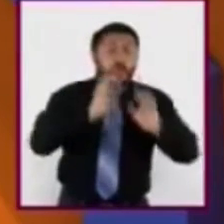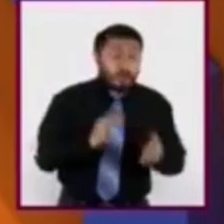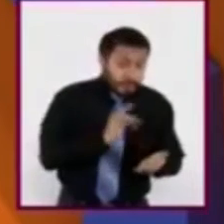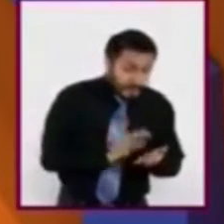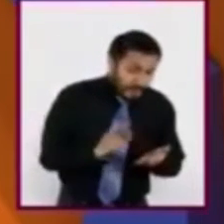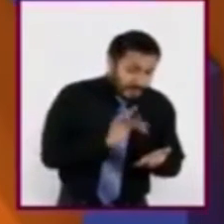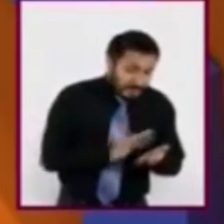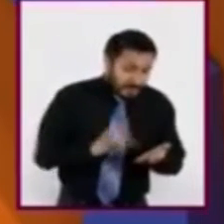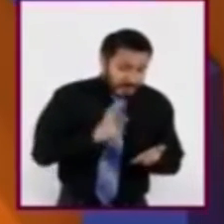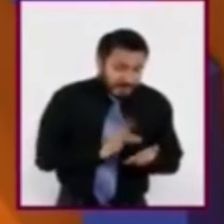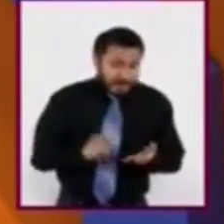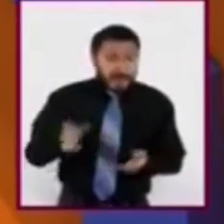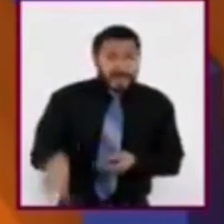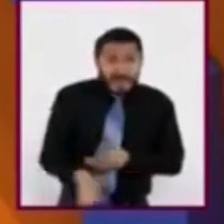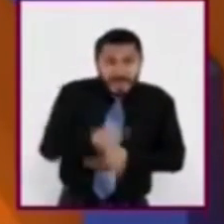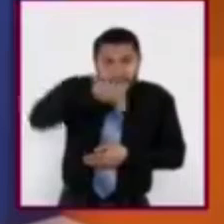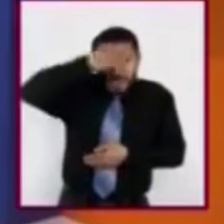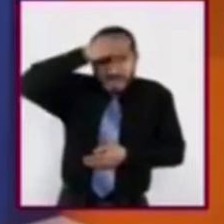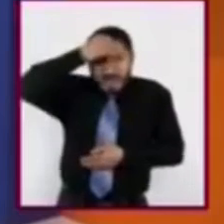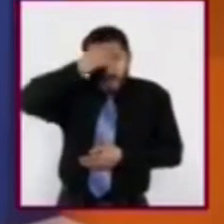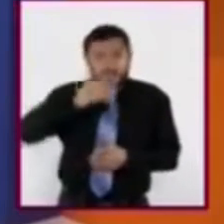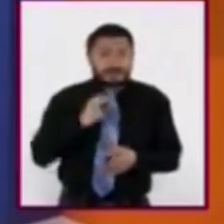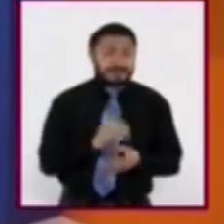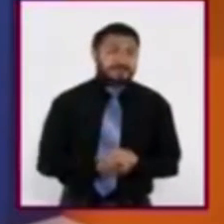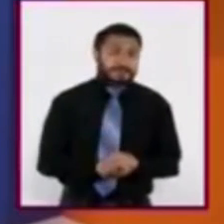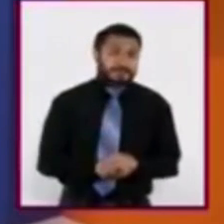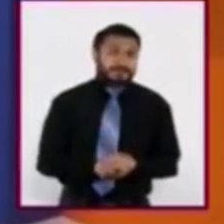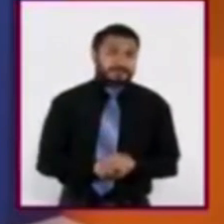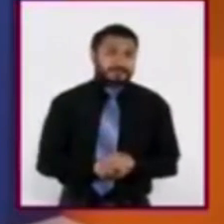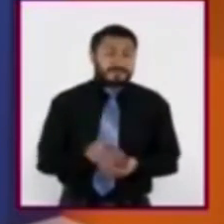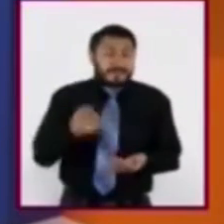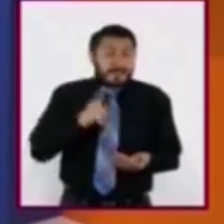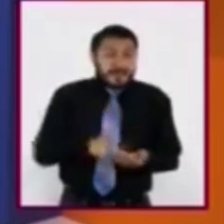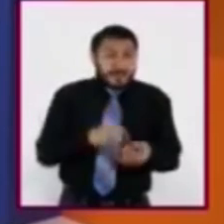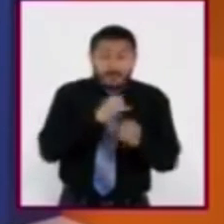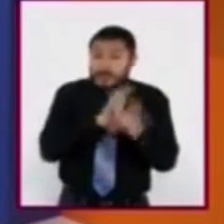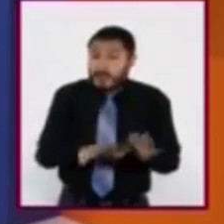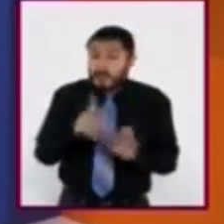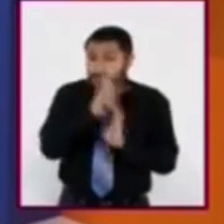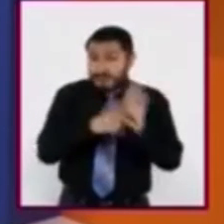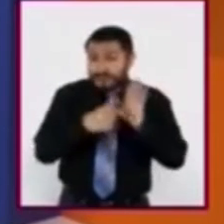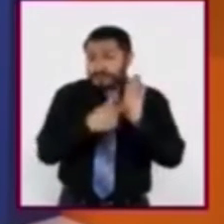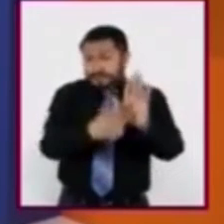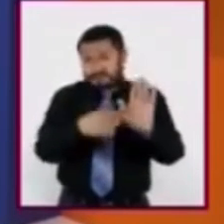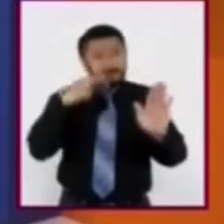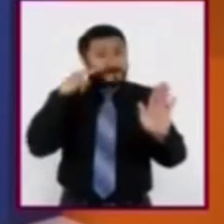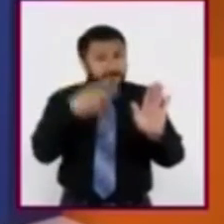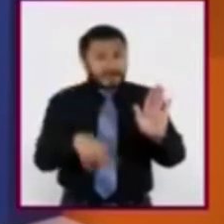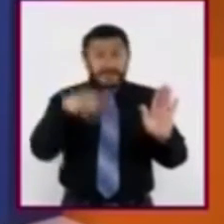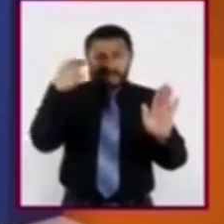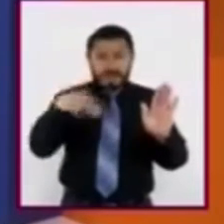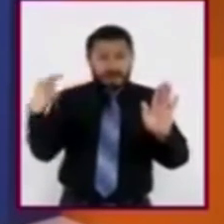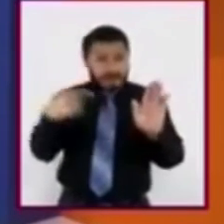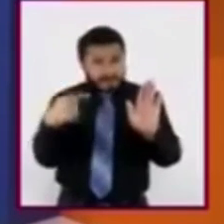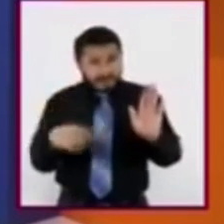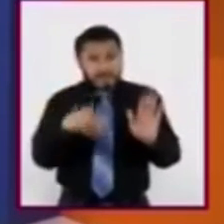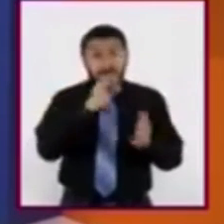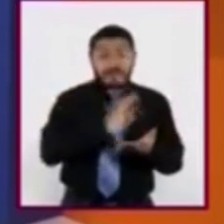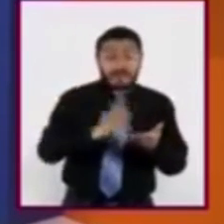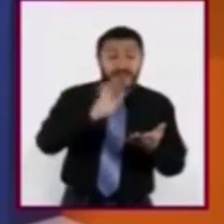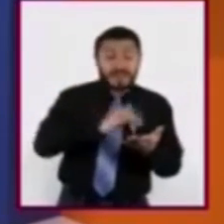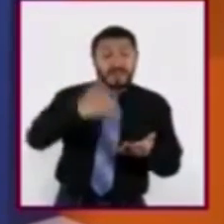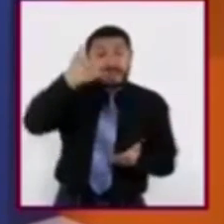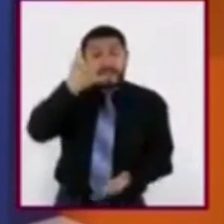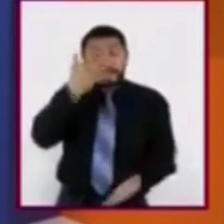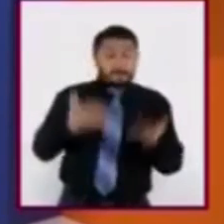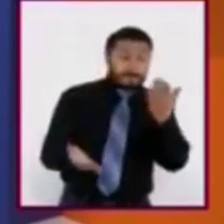aprendizaje de las notas informativas. Por ello, los invito a ver el siguiente video titulado, leer y comparar